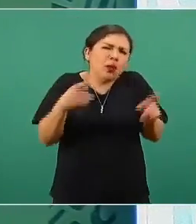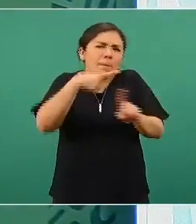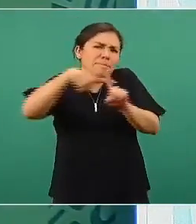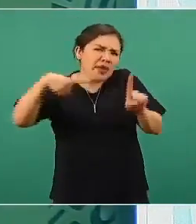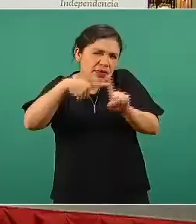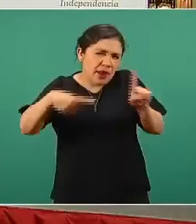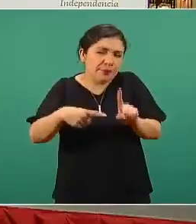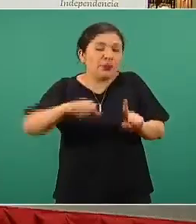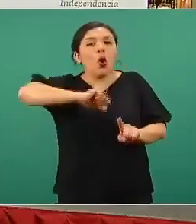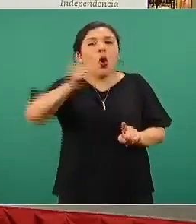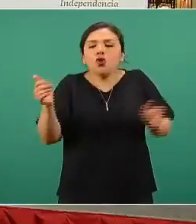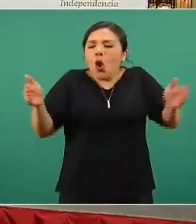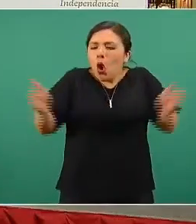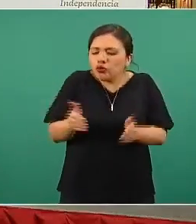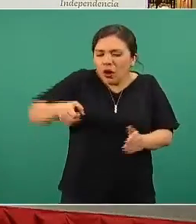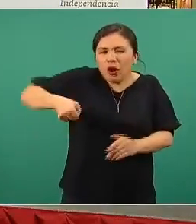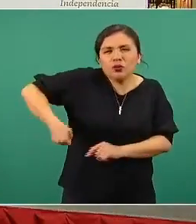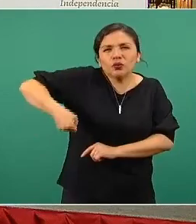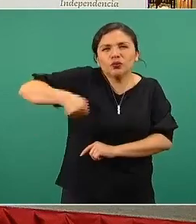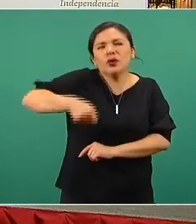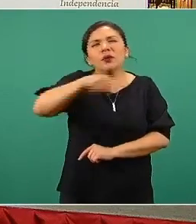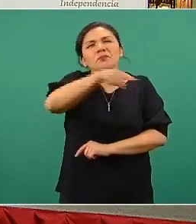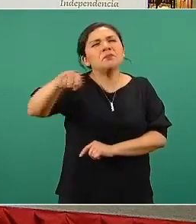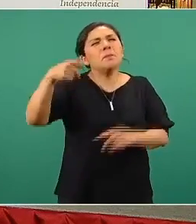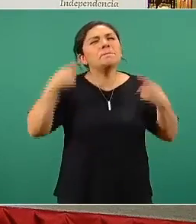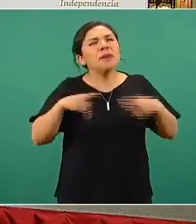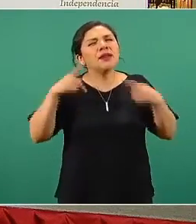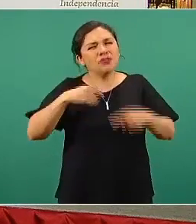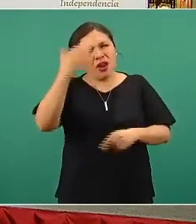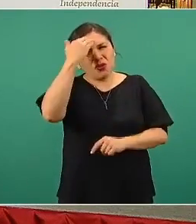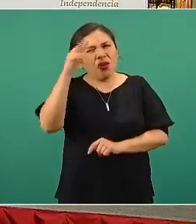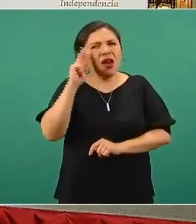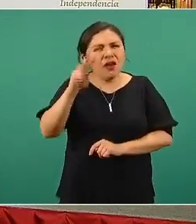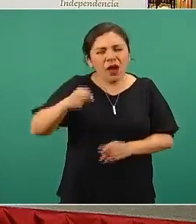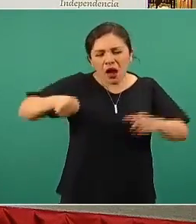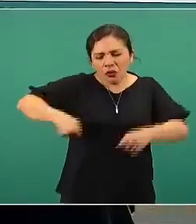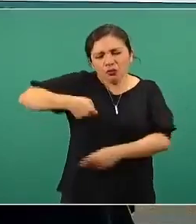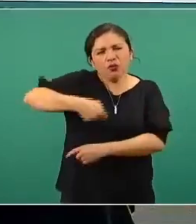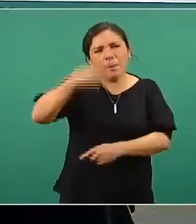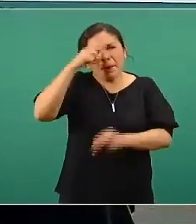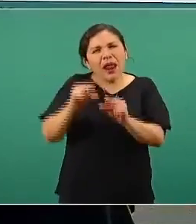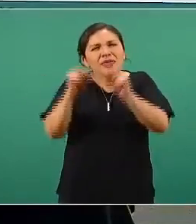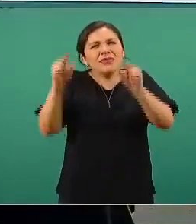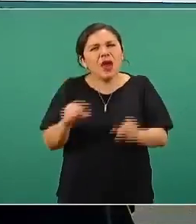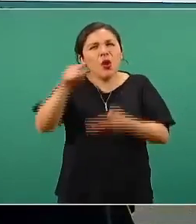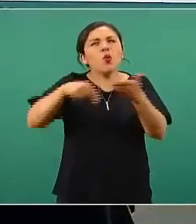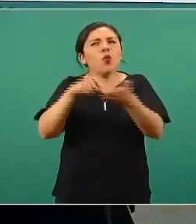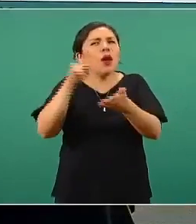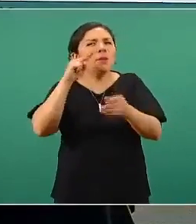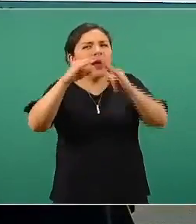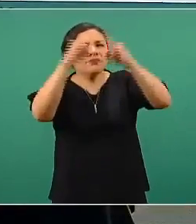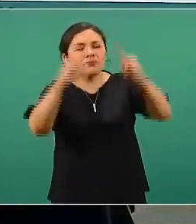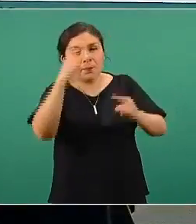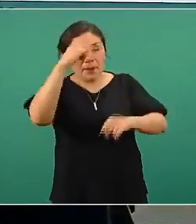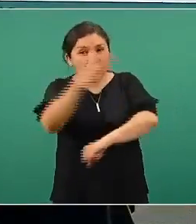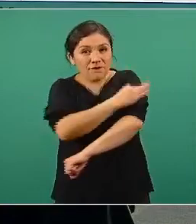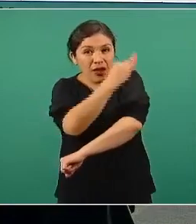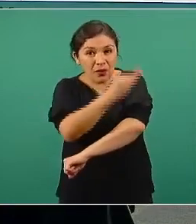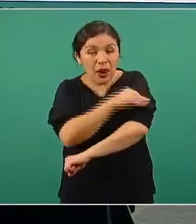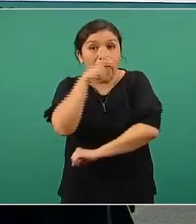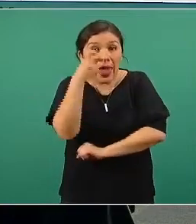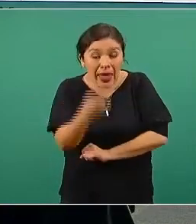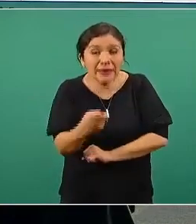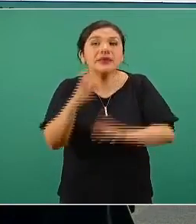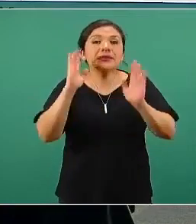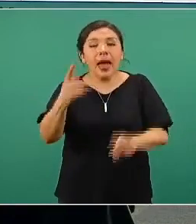finalmente esas hieleras manuales que mucha gente creo hemos visto en los puestos de vacunación. Esas